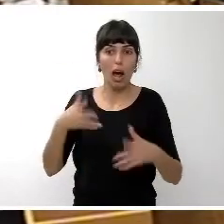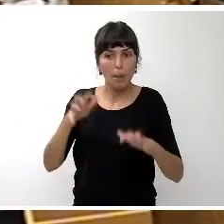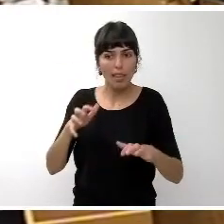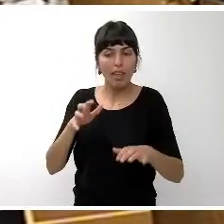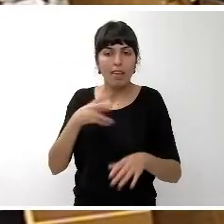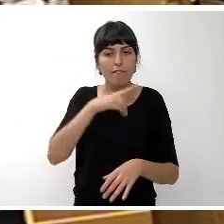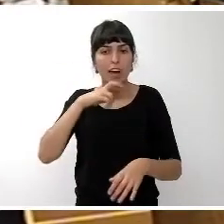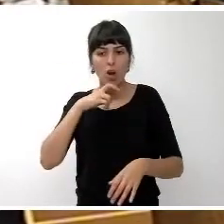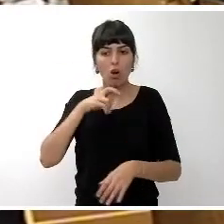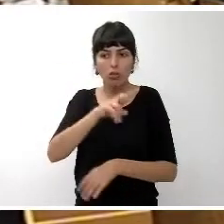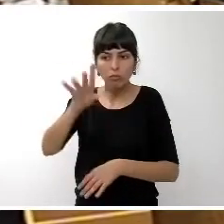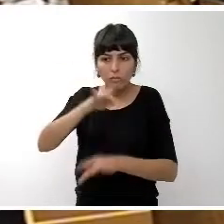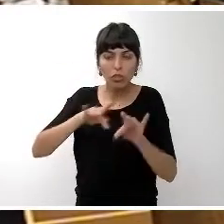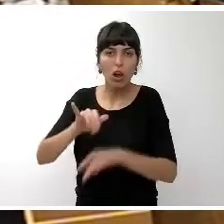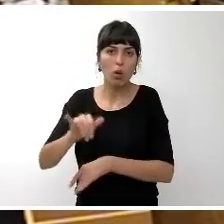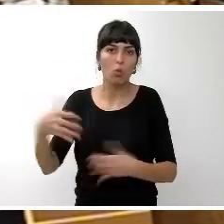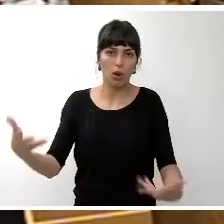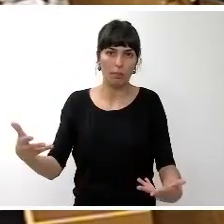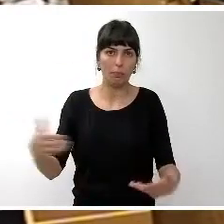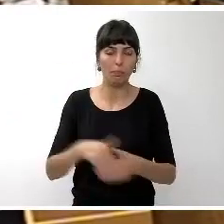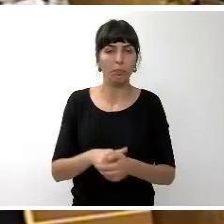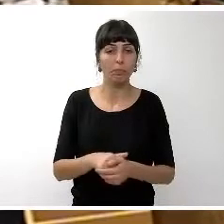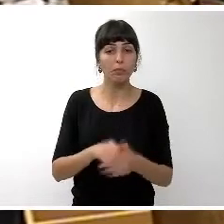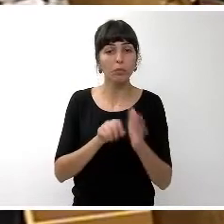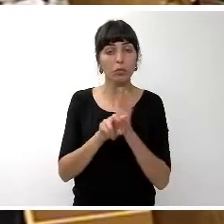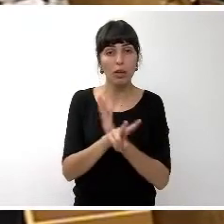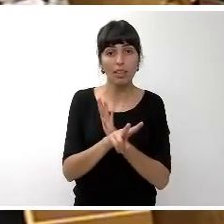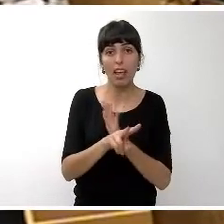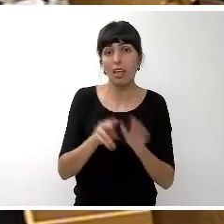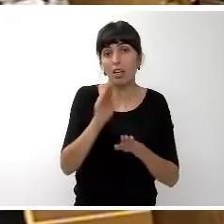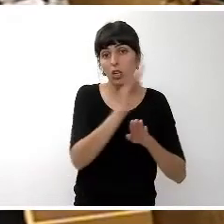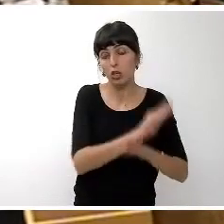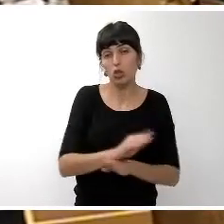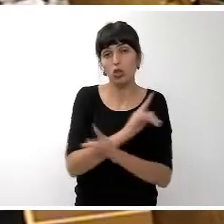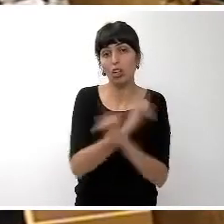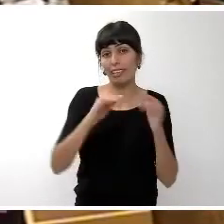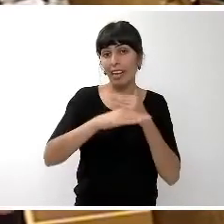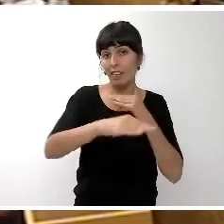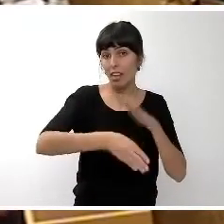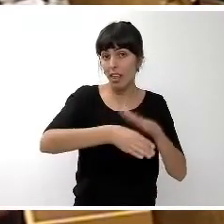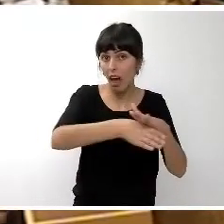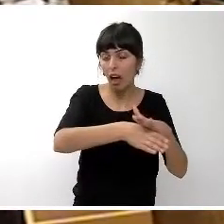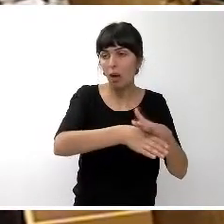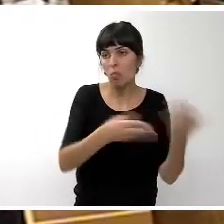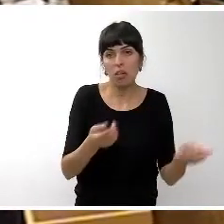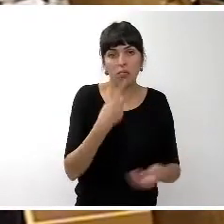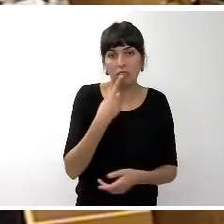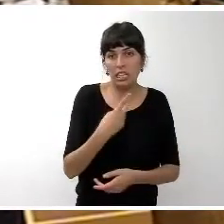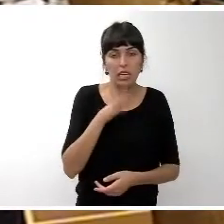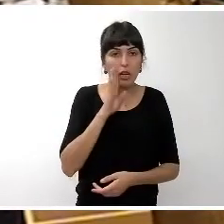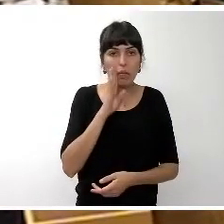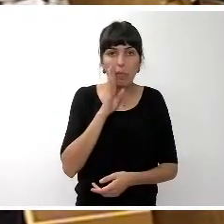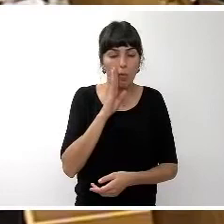un uso sostenible del mismo desde el punto de vista de sostenibilidad propiamente dicho poco más que decir a la línea que se está